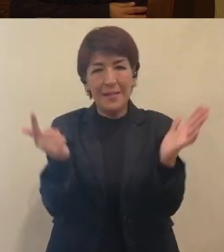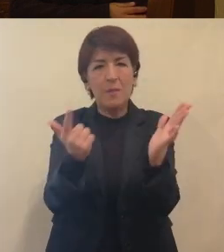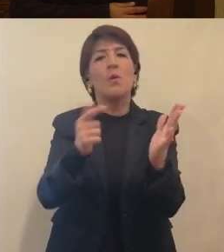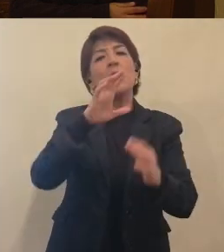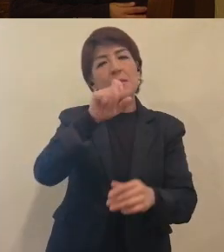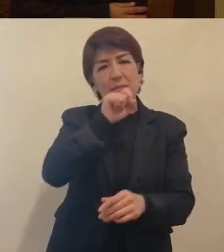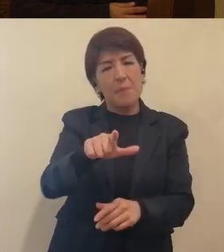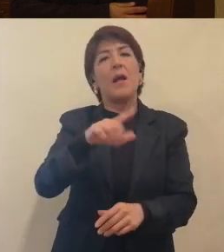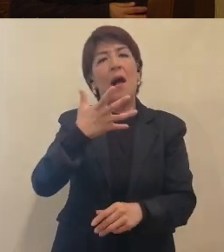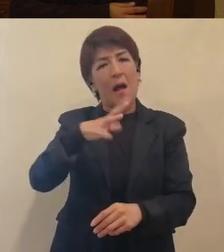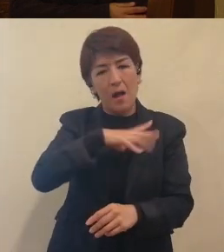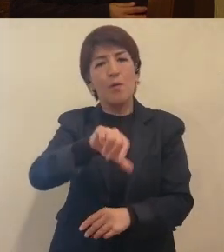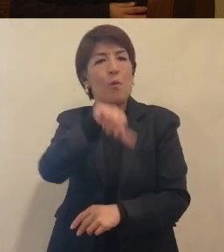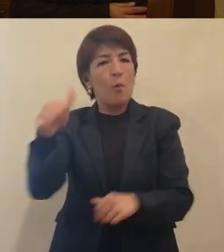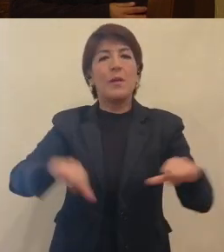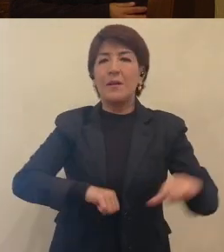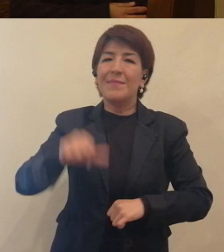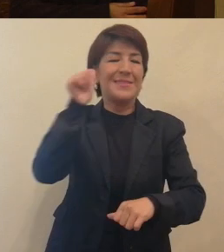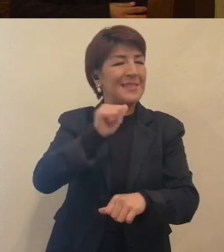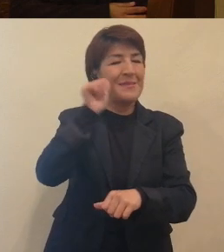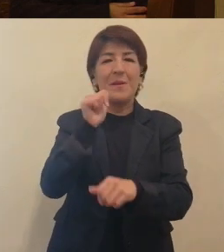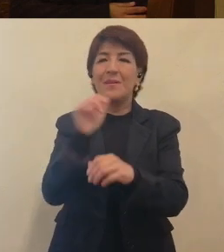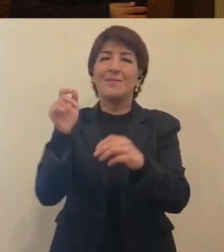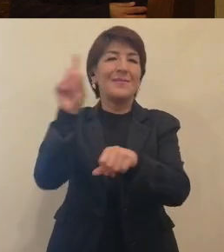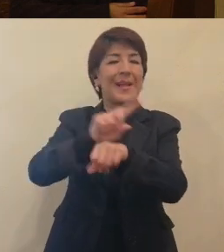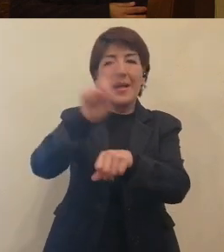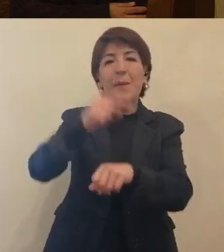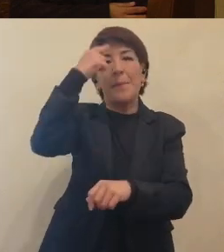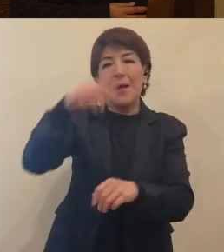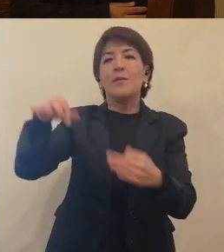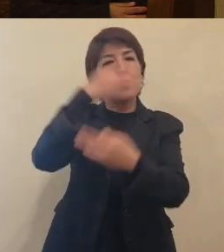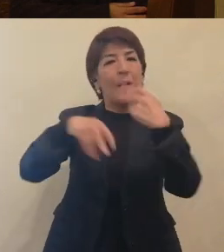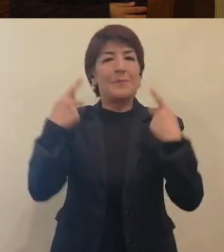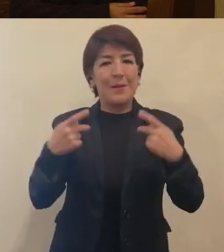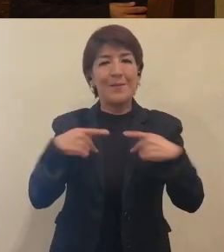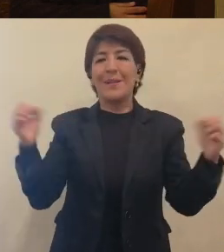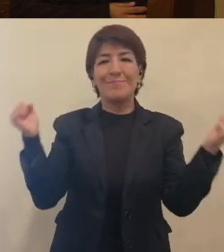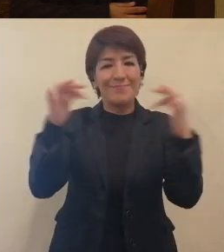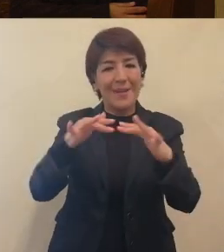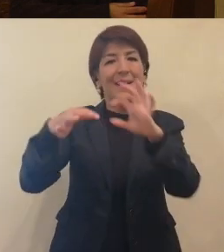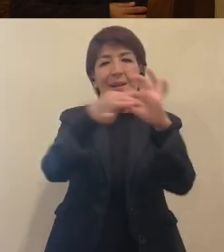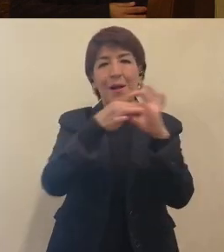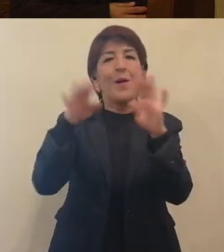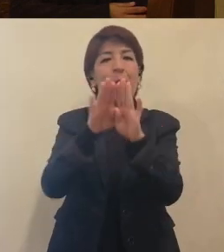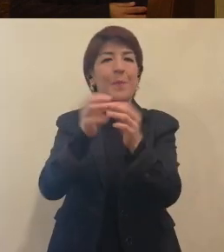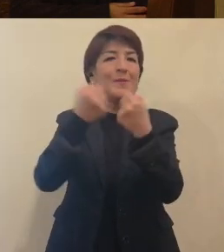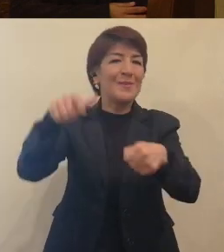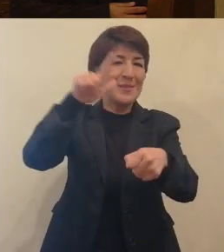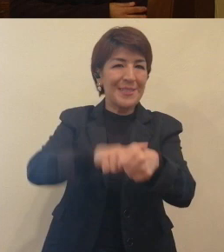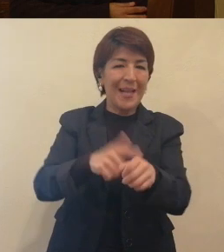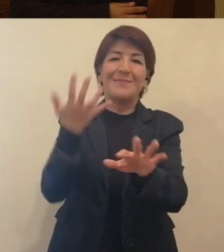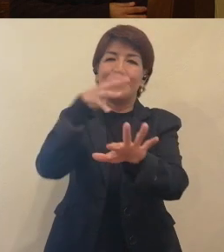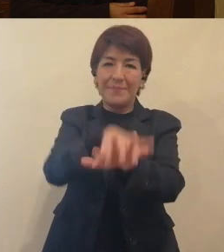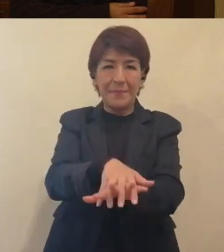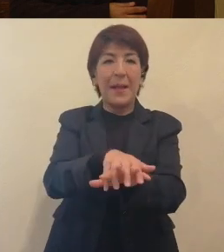actividades todo el tiempo, buscando la interacción de la sociedad con este núcleo social,